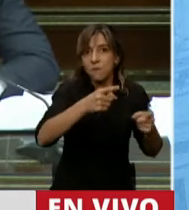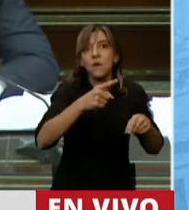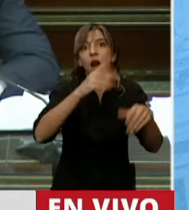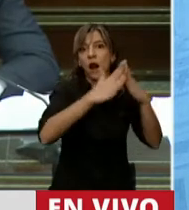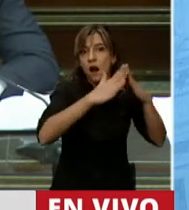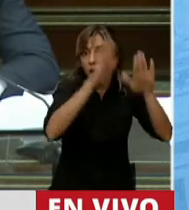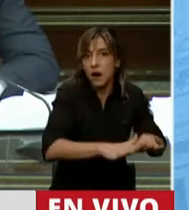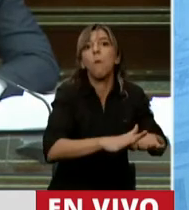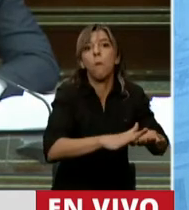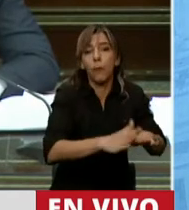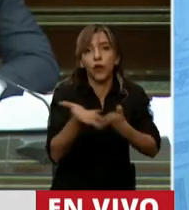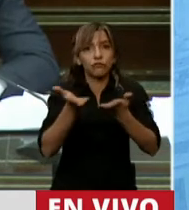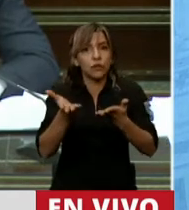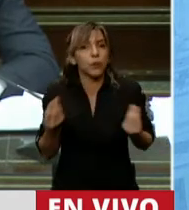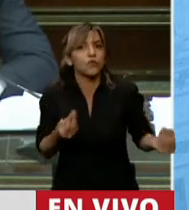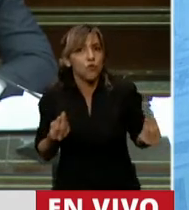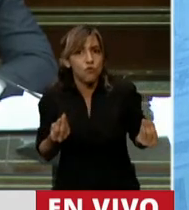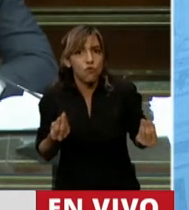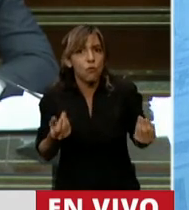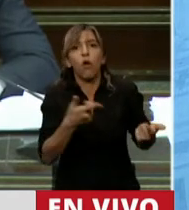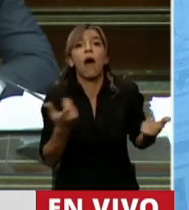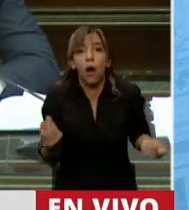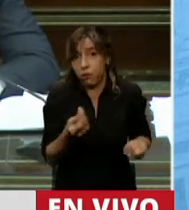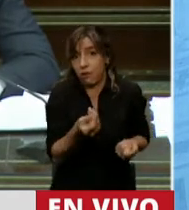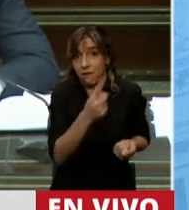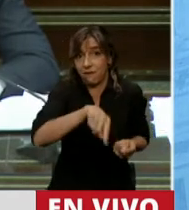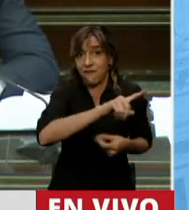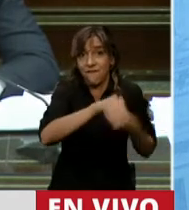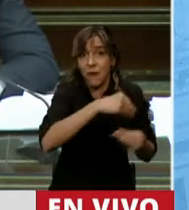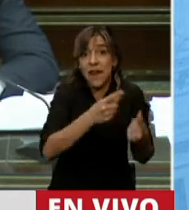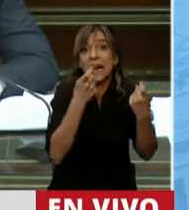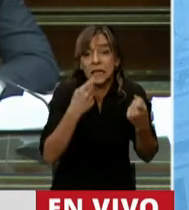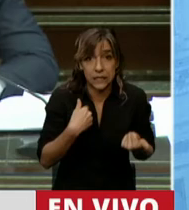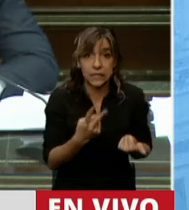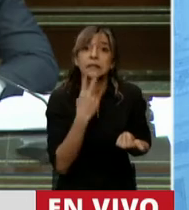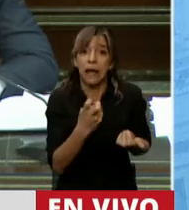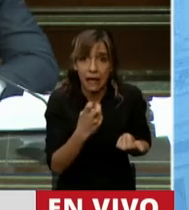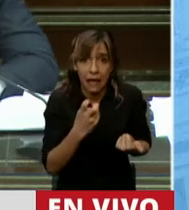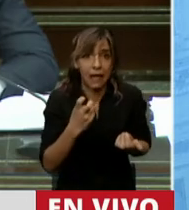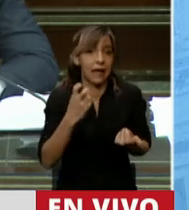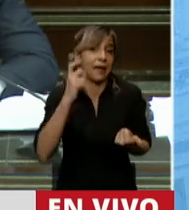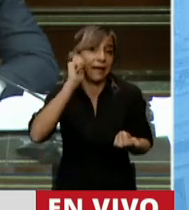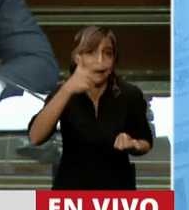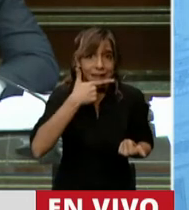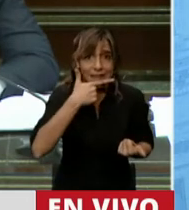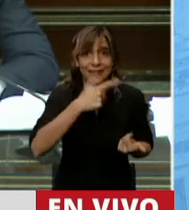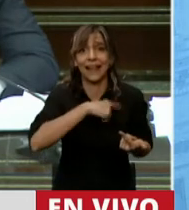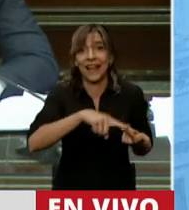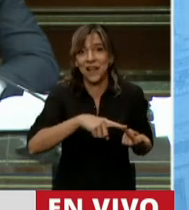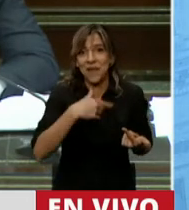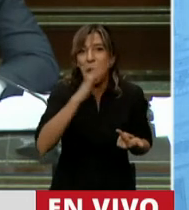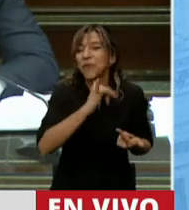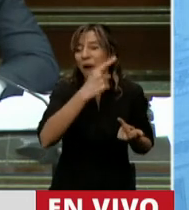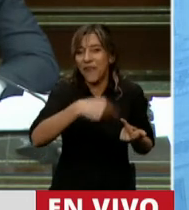social obligatorio de manera voluntaria? ¿Qué consume una familia? ¿Consume electricidad? ¿Consume gas? En mucho mayor